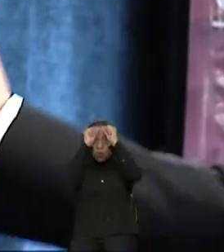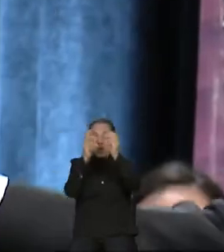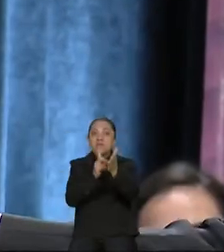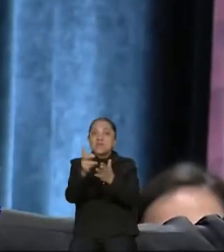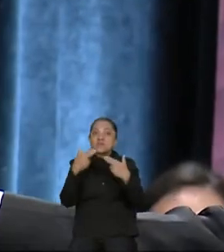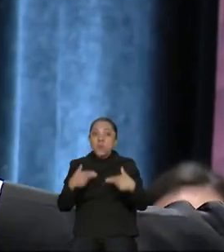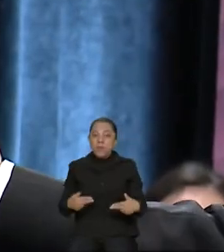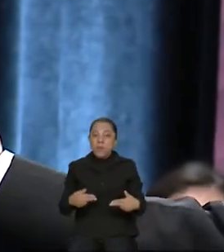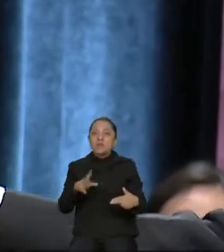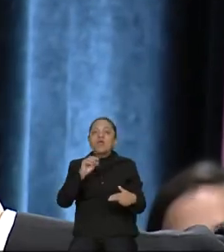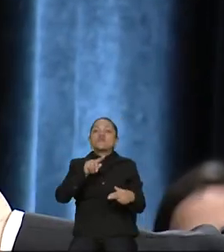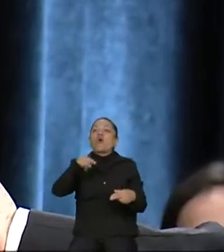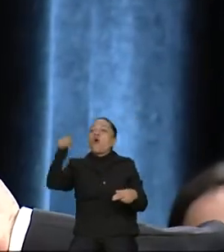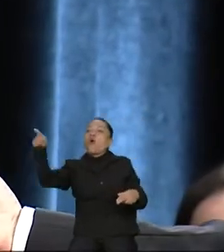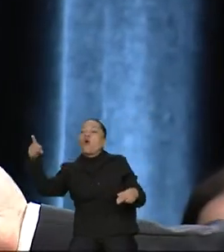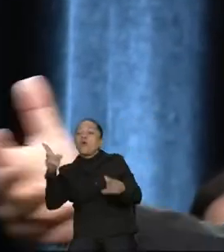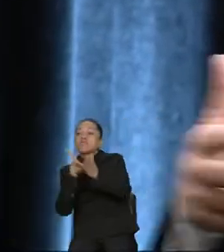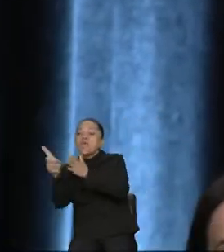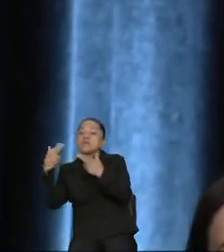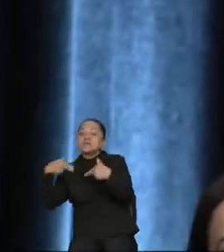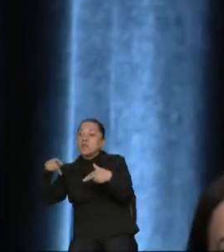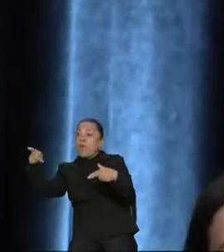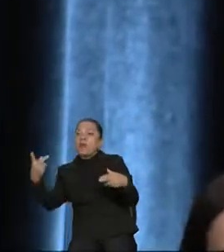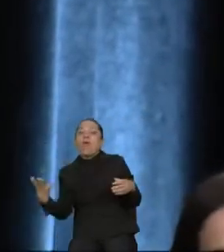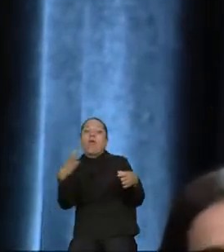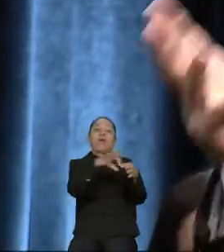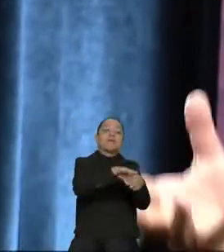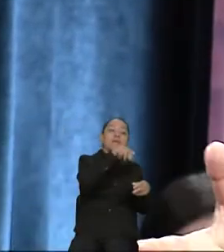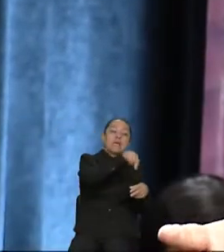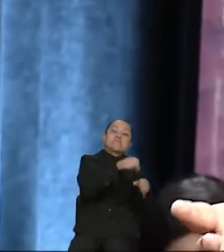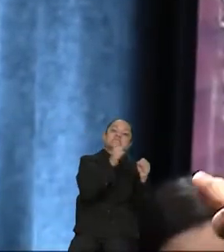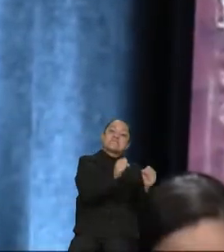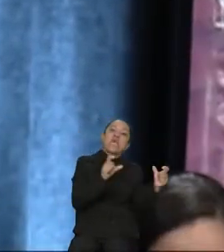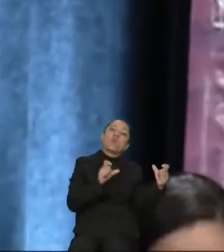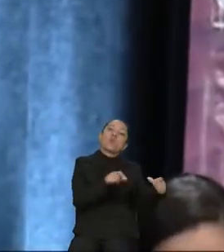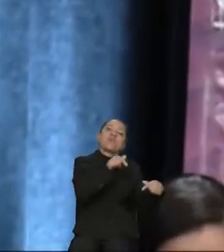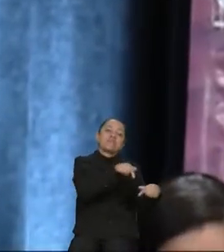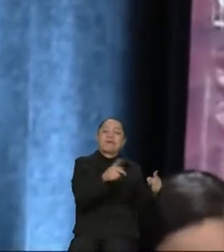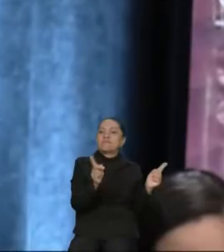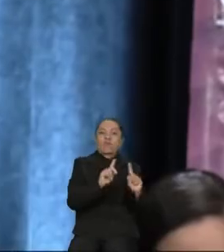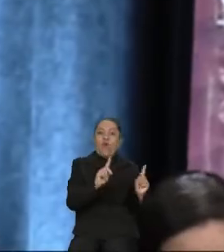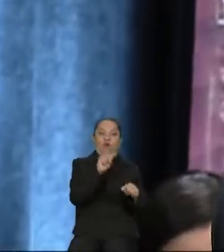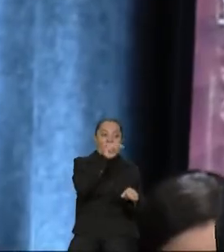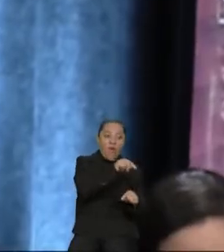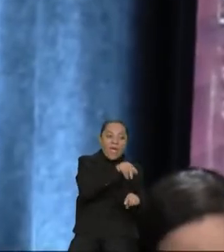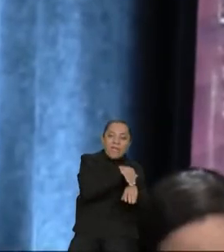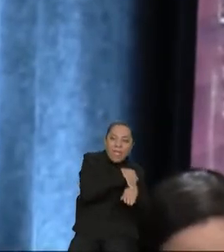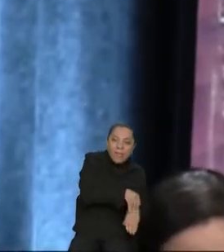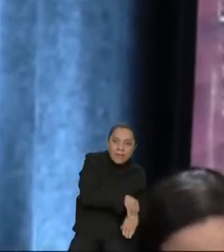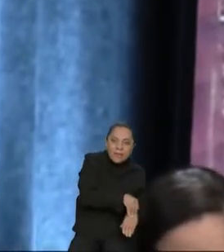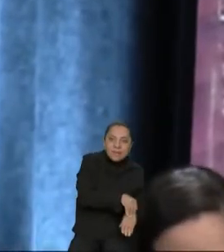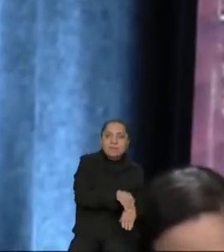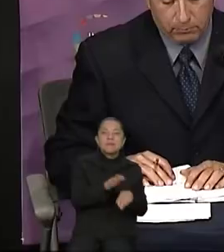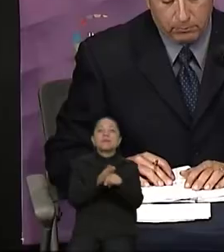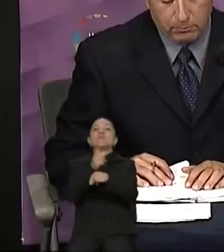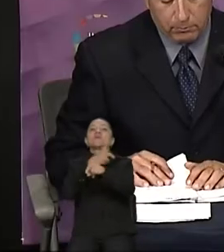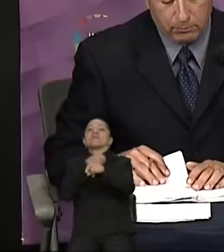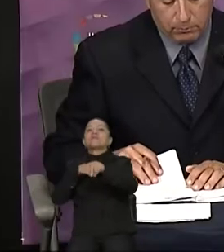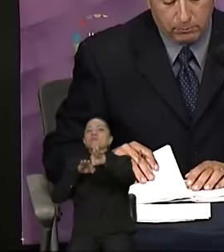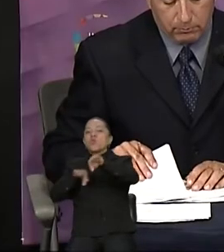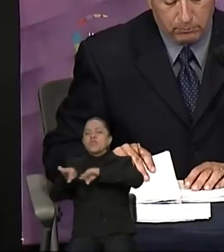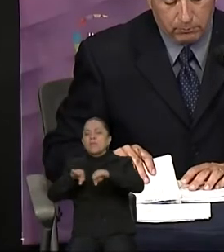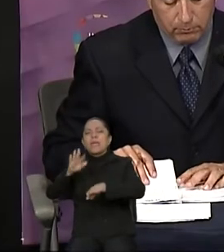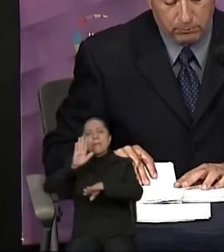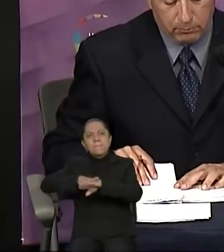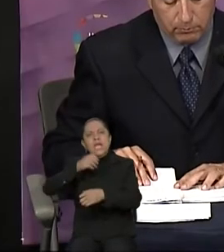adaptarse a lo que es seguridad pública. La realidad es que tenemos que cambiar la ecuación y se ha trabajado porque hay que ser mucho más insistente en el